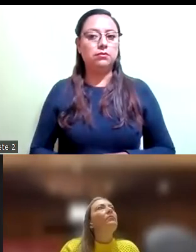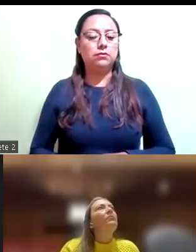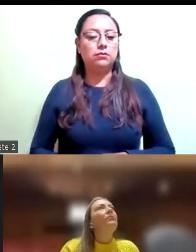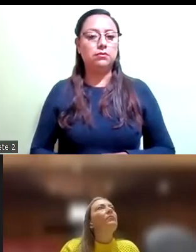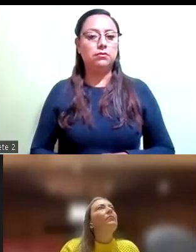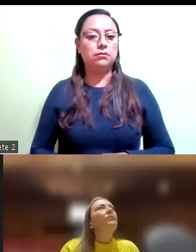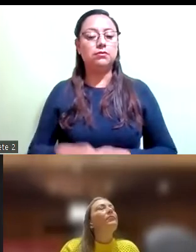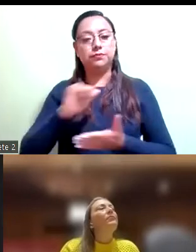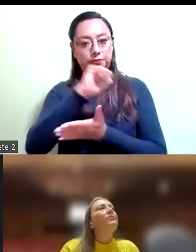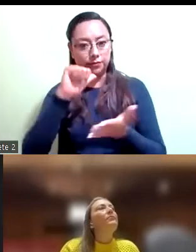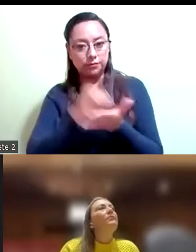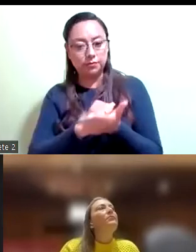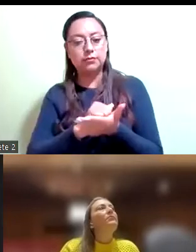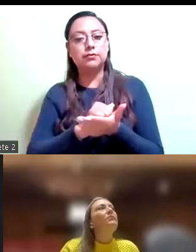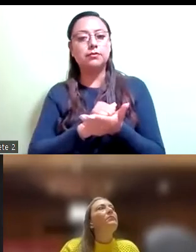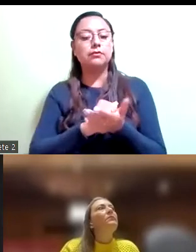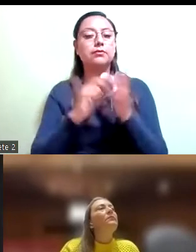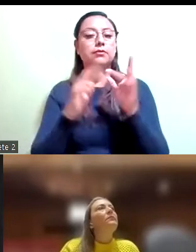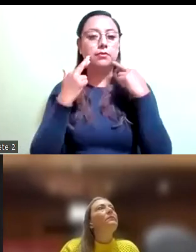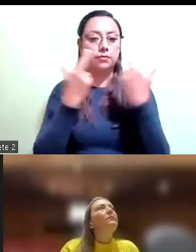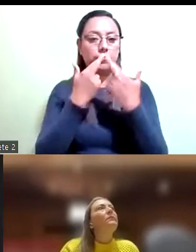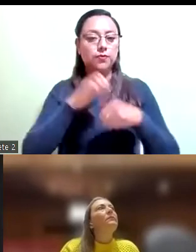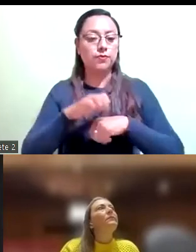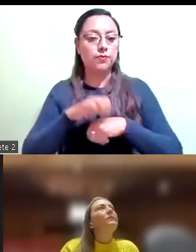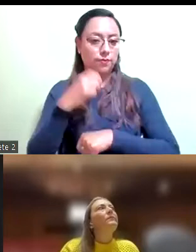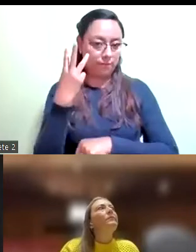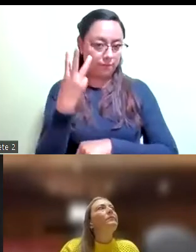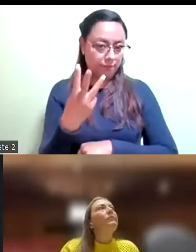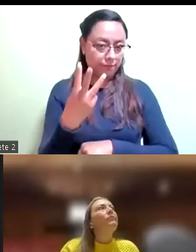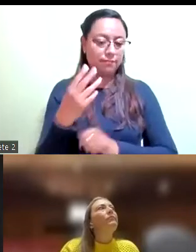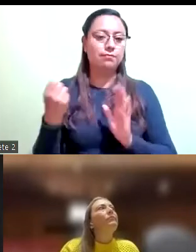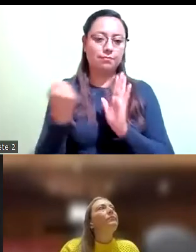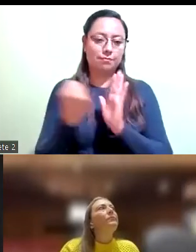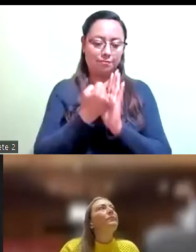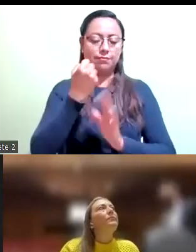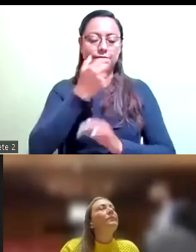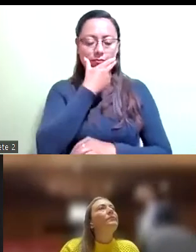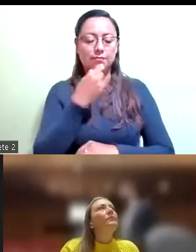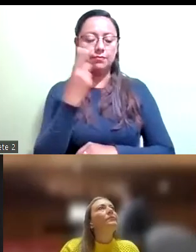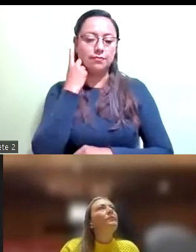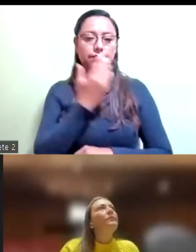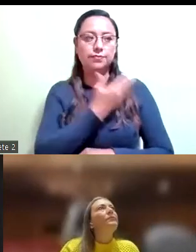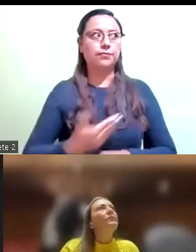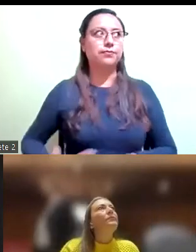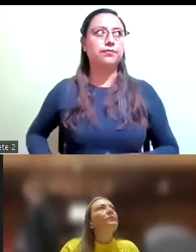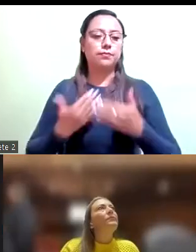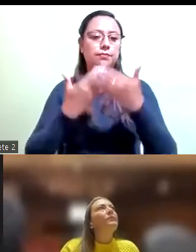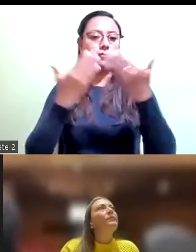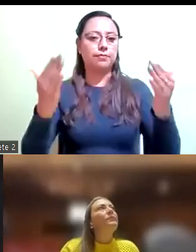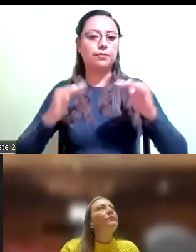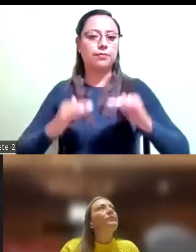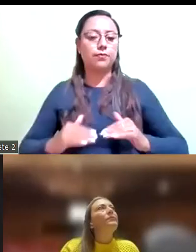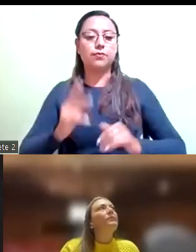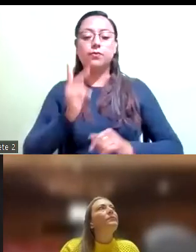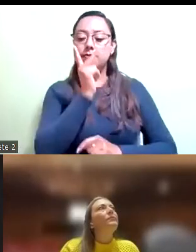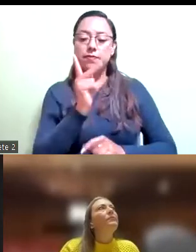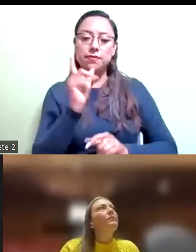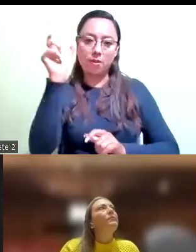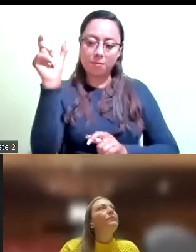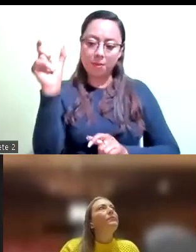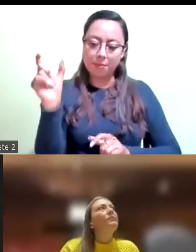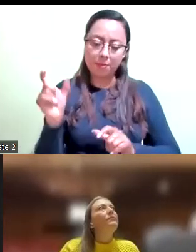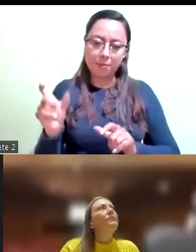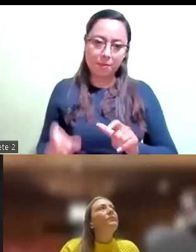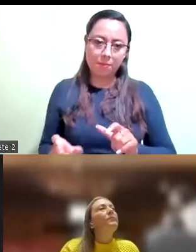Aprobada el acta de la tercera sesión, diputado presidente. Prosigo con la consideración de la versión estenográfica de la sesión anterior.